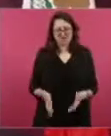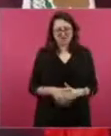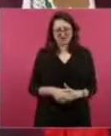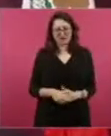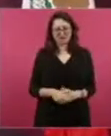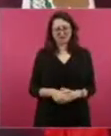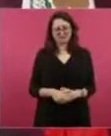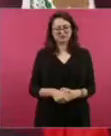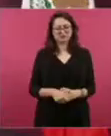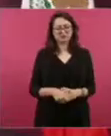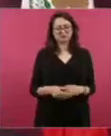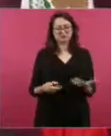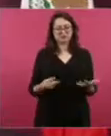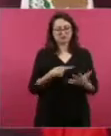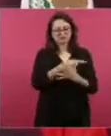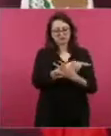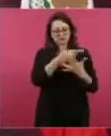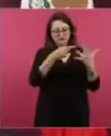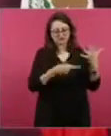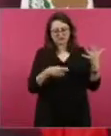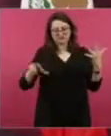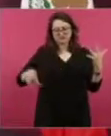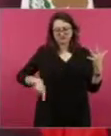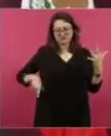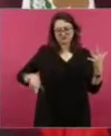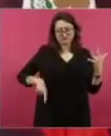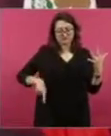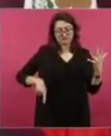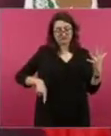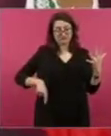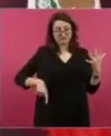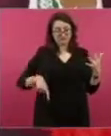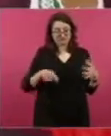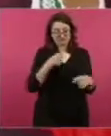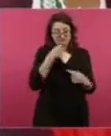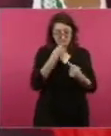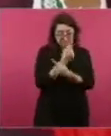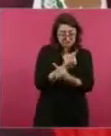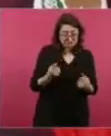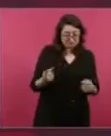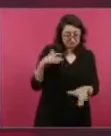todos ellos deberían de actuar de manera responsable.